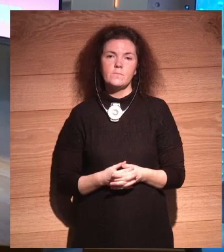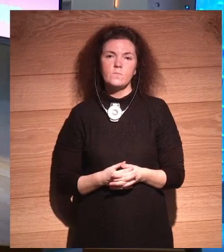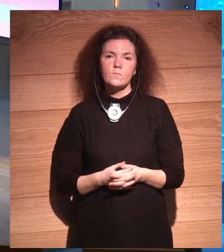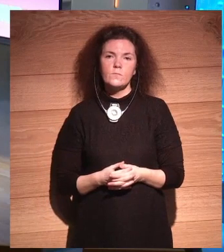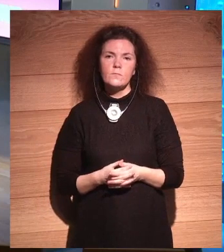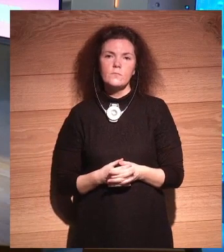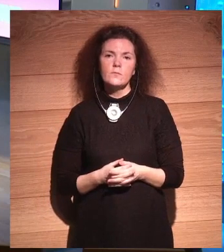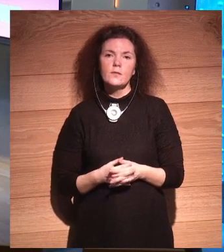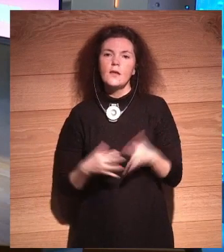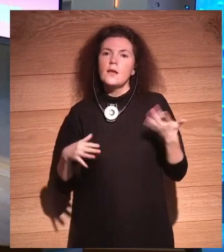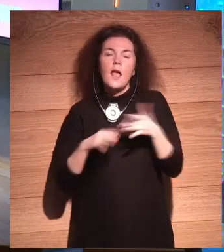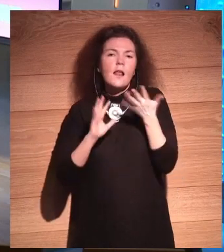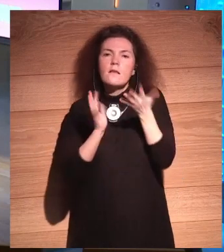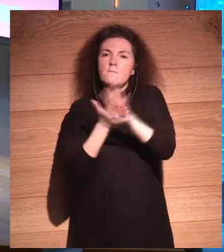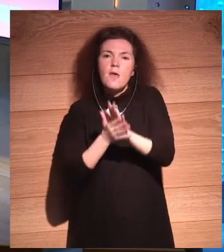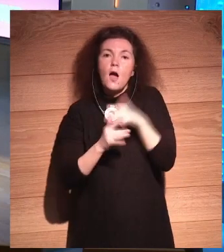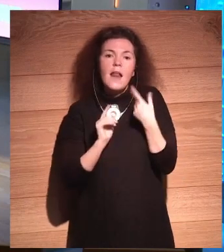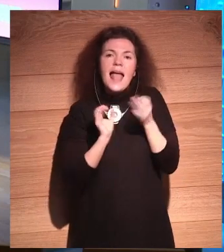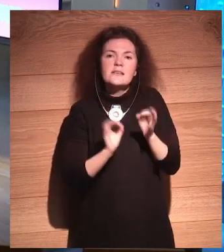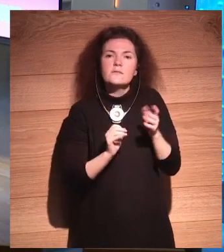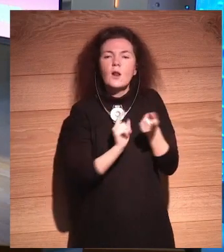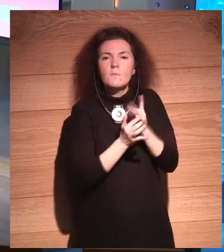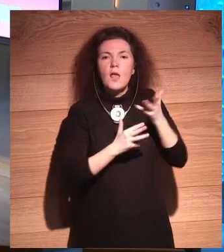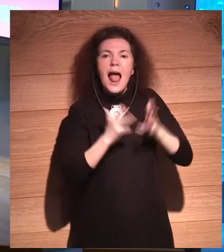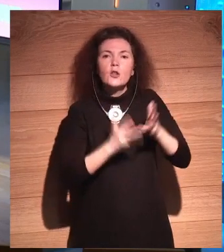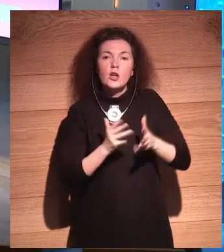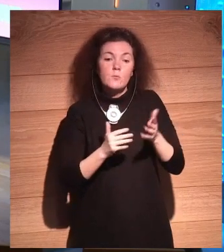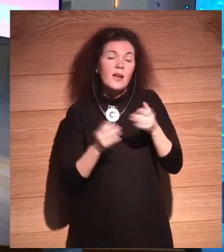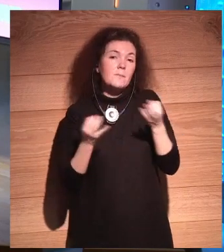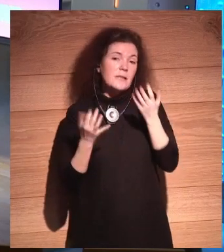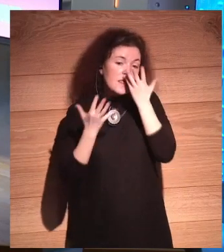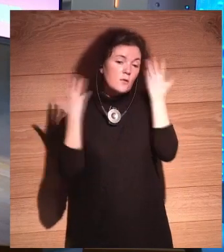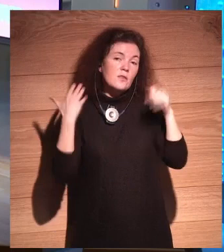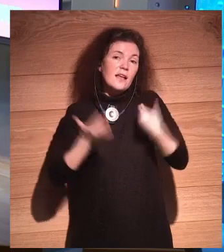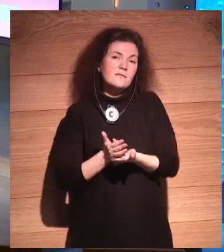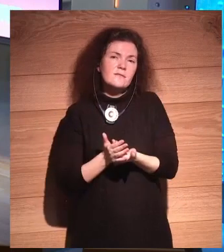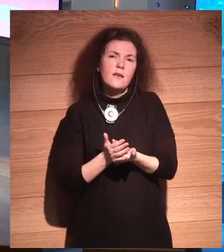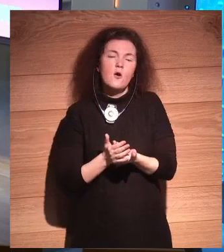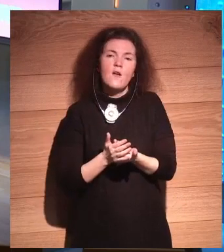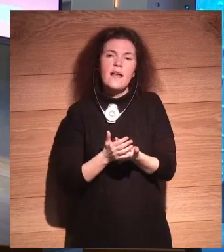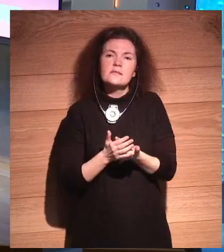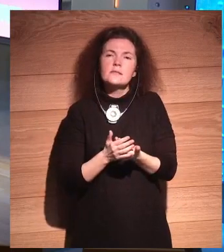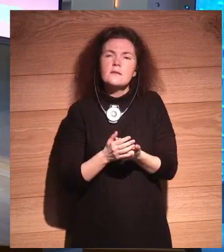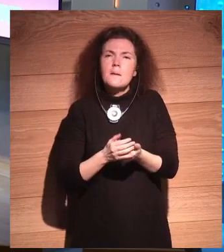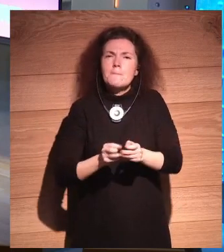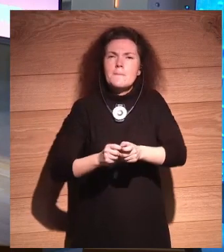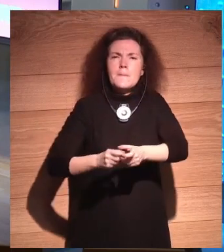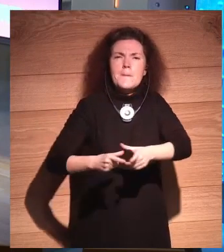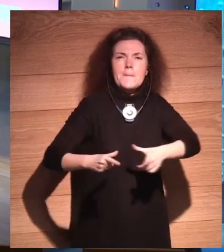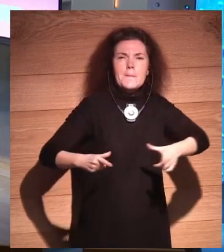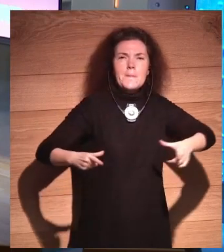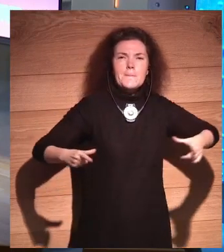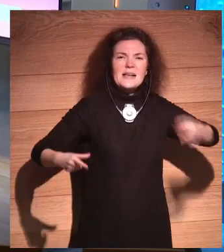Los medios se han pervertido para convertirse en un algoritmo. ¿Qué pensáis que en los últimos 10 años hemos tenido esta gran ola de